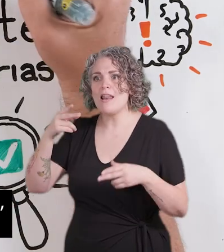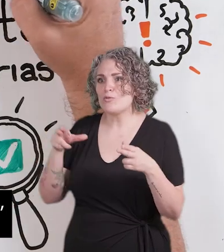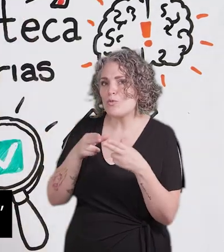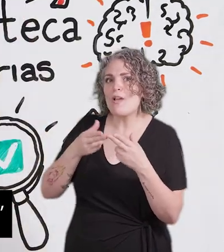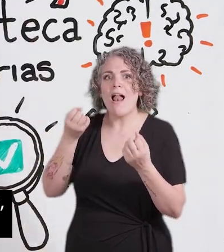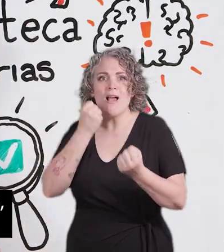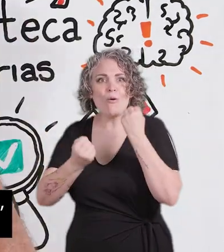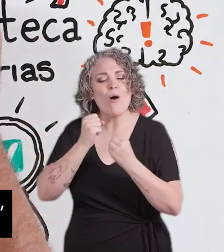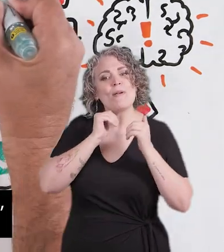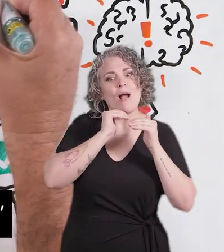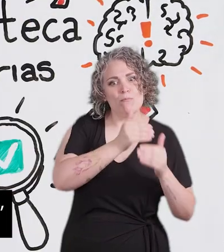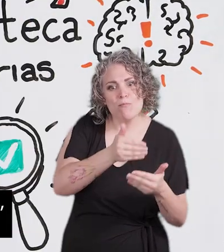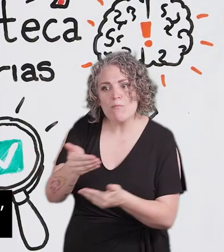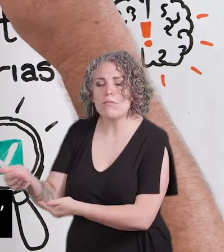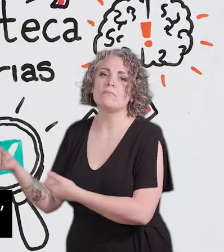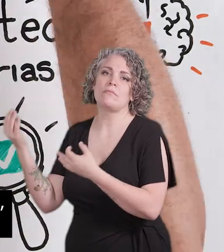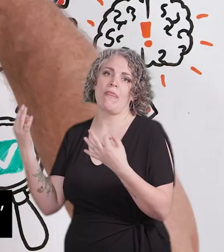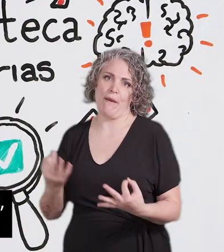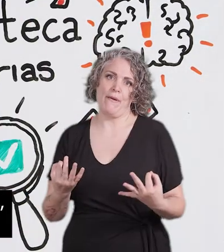sociales, económicas.